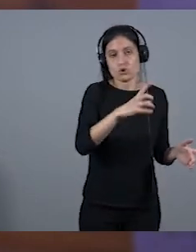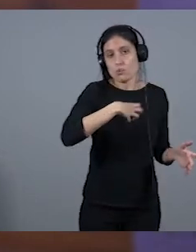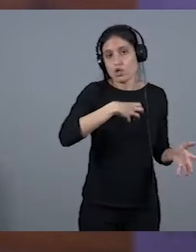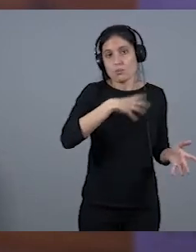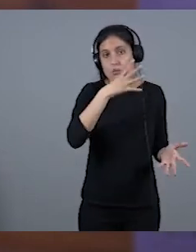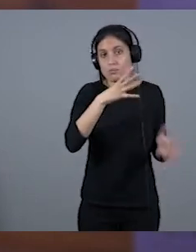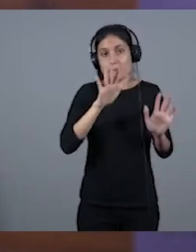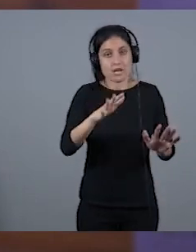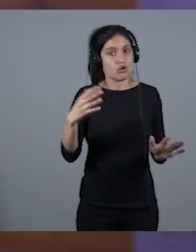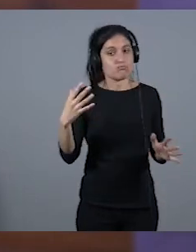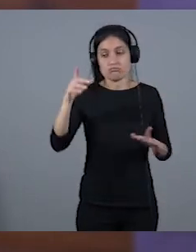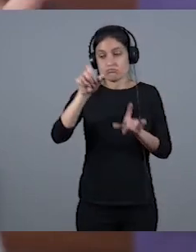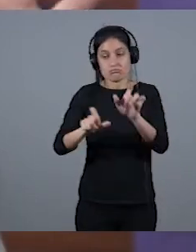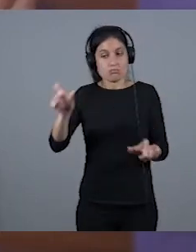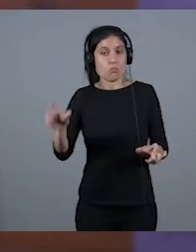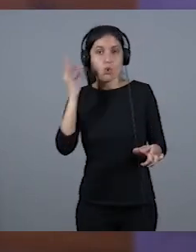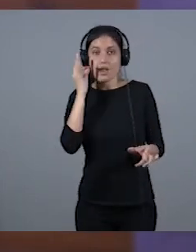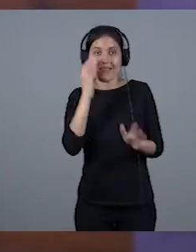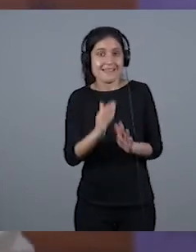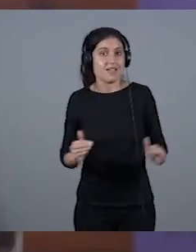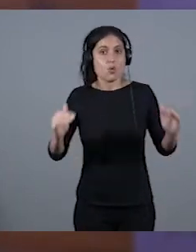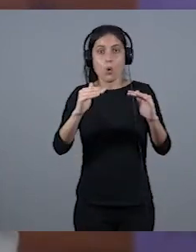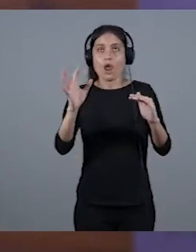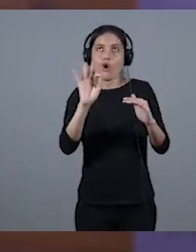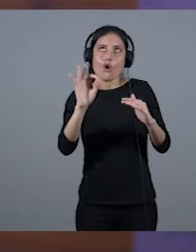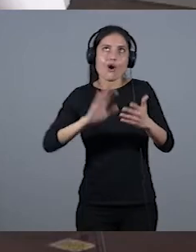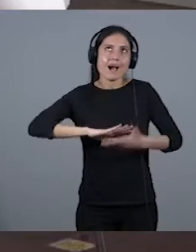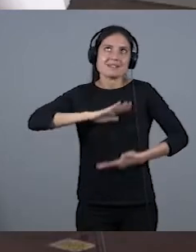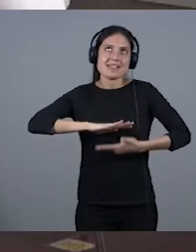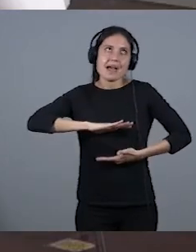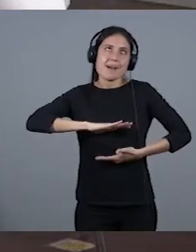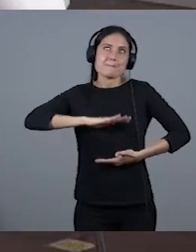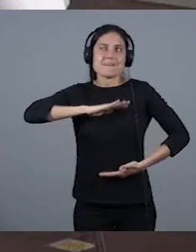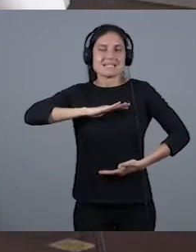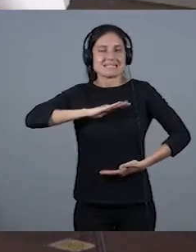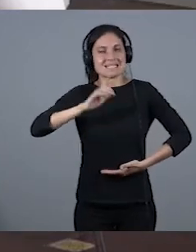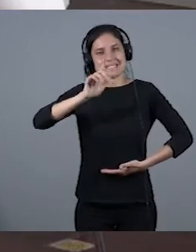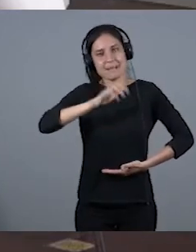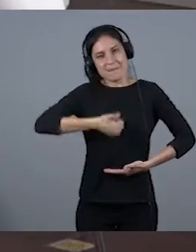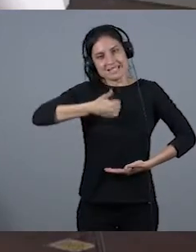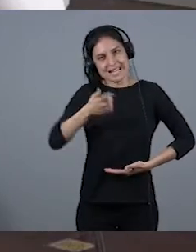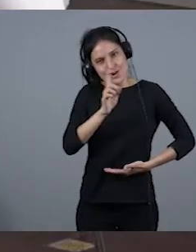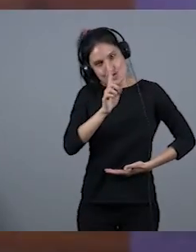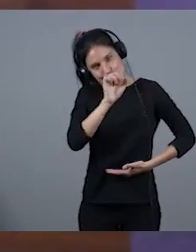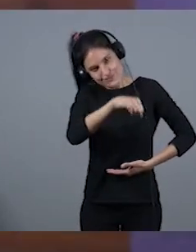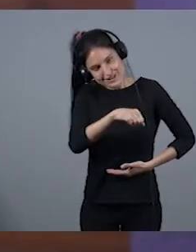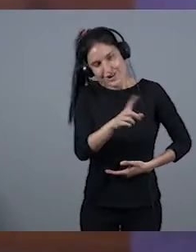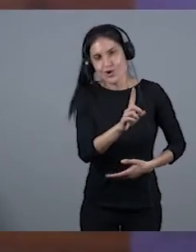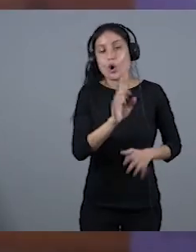o más capacitadas, no más capacitadas en el sentido, pero bueno, que tenemos mucho